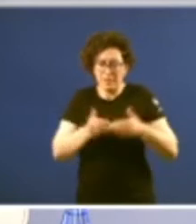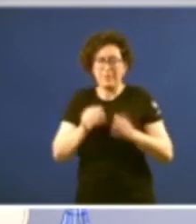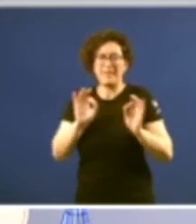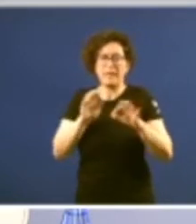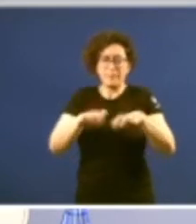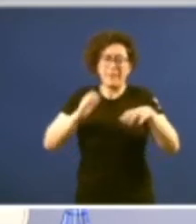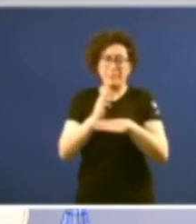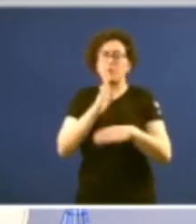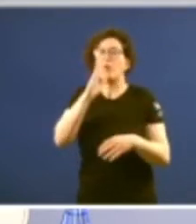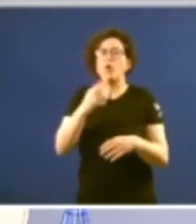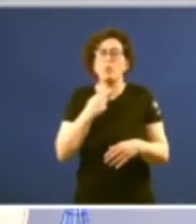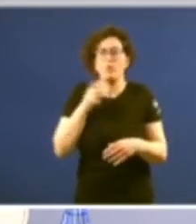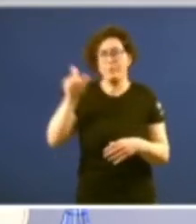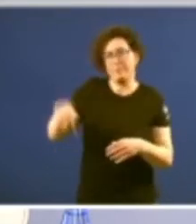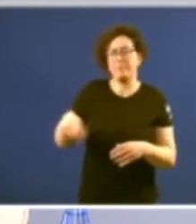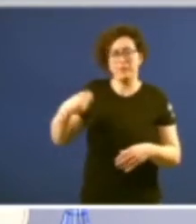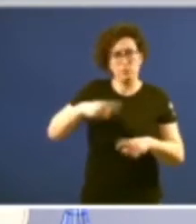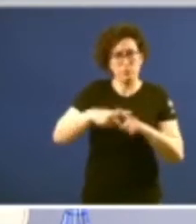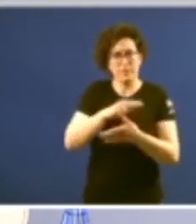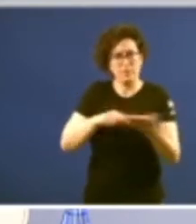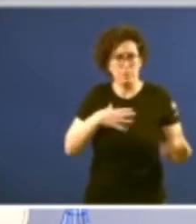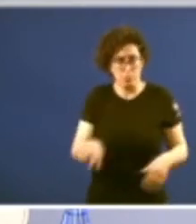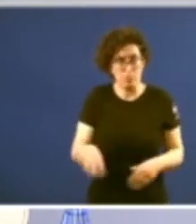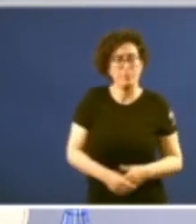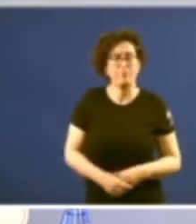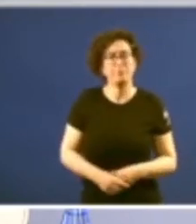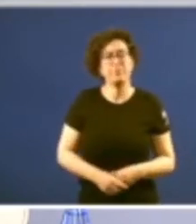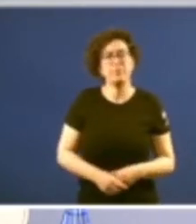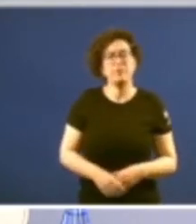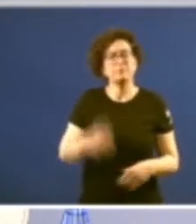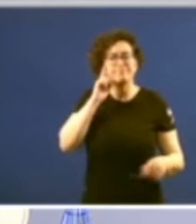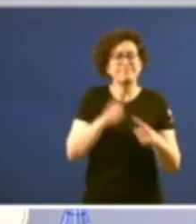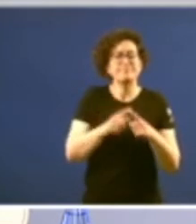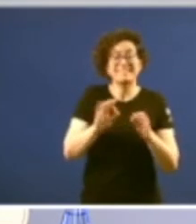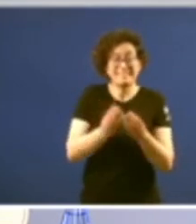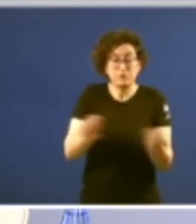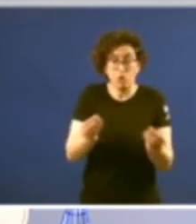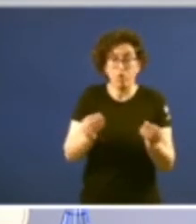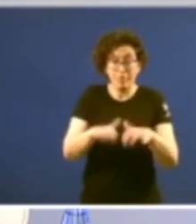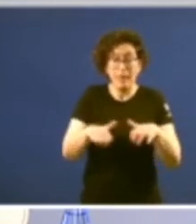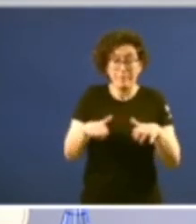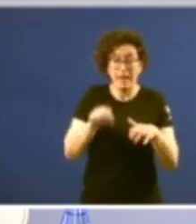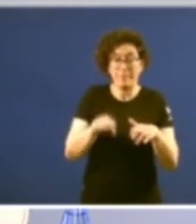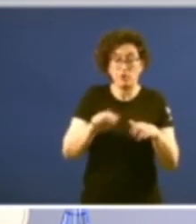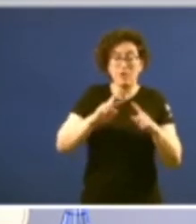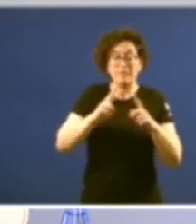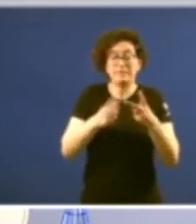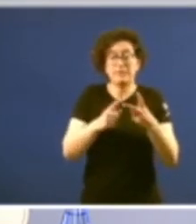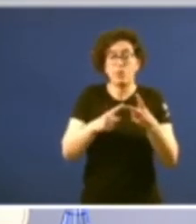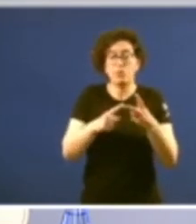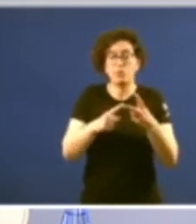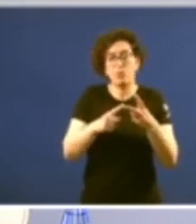polo Presidente da Xunta tratase a disolución do Parlamento e o segundo elemento